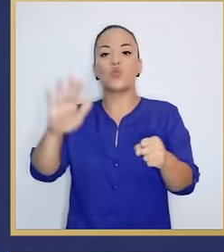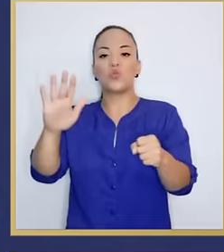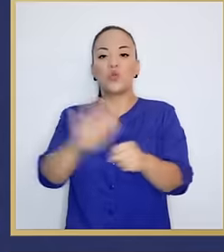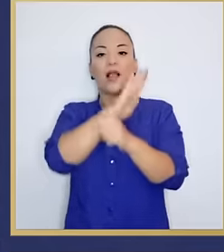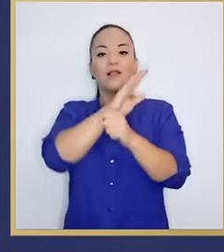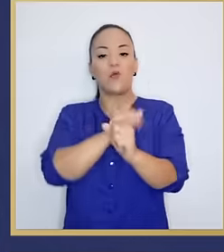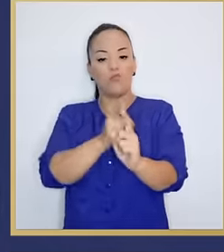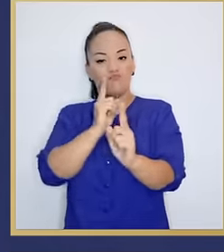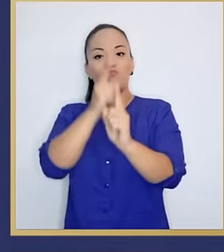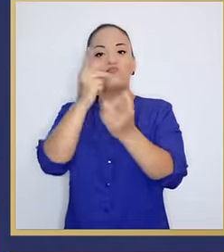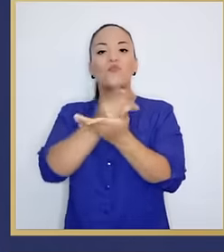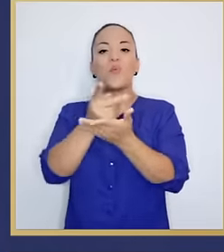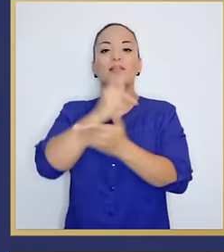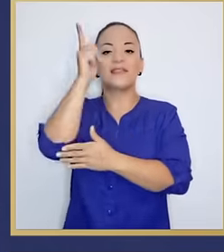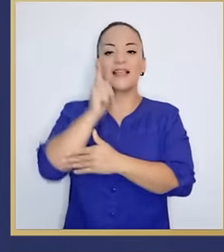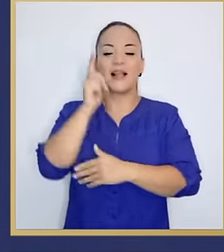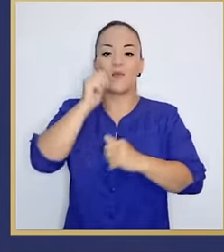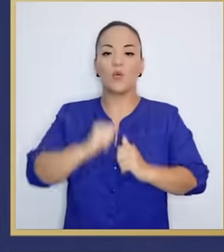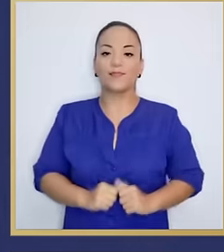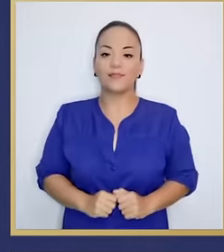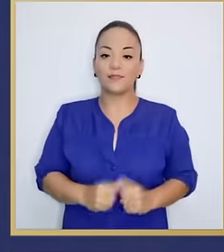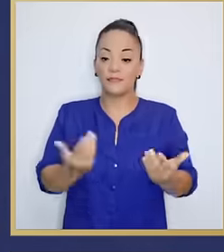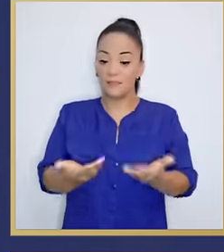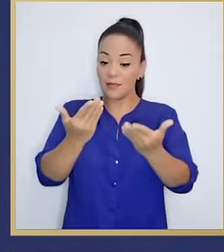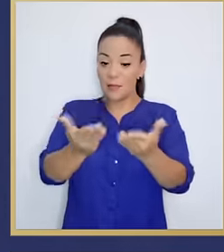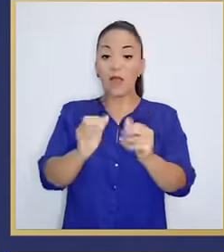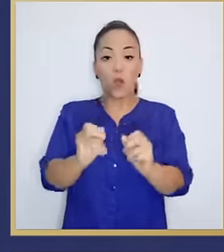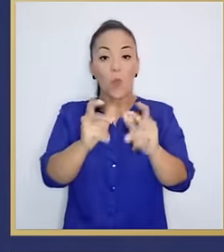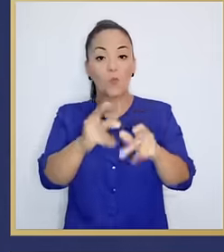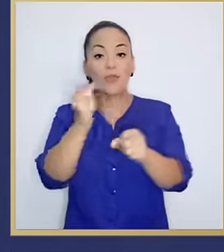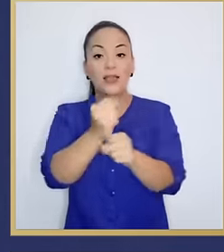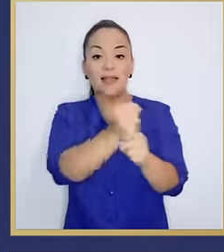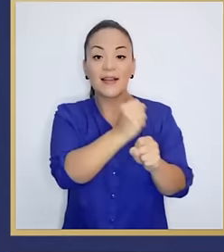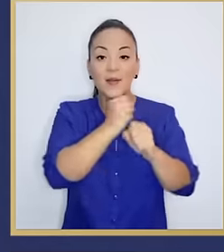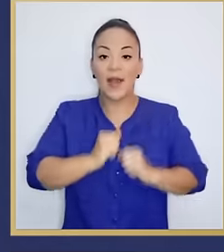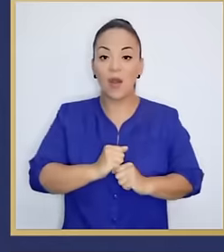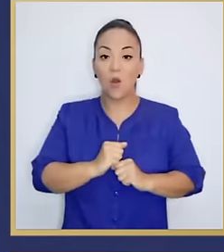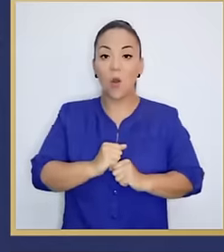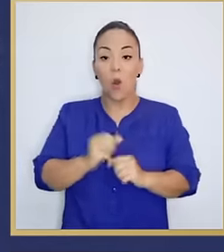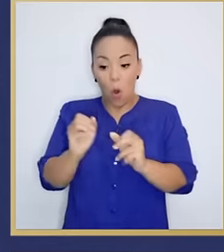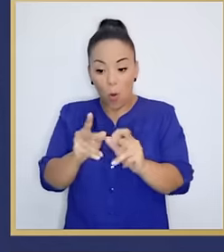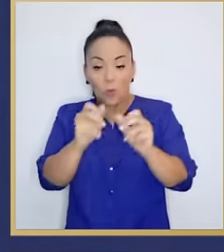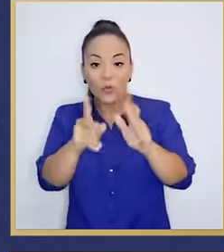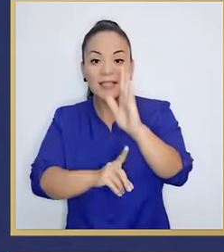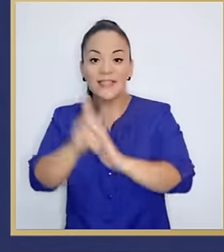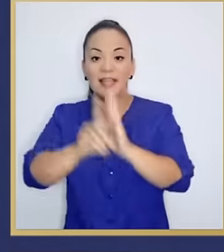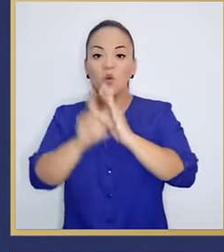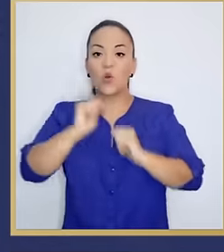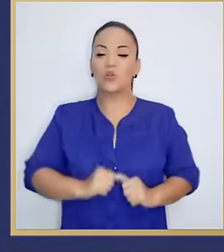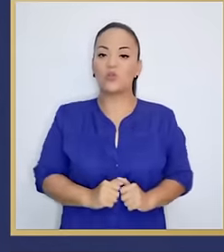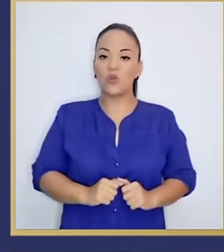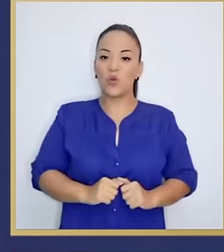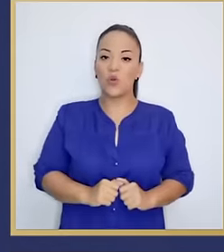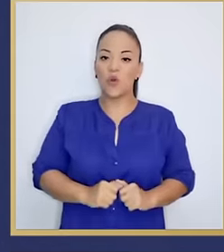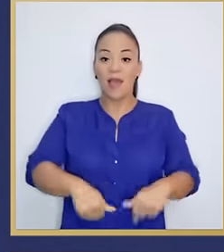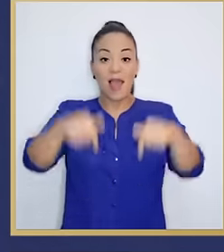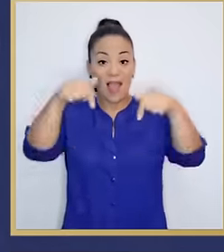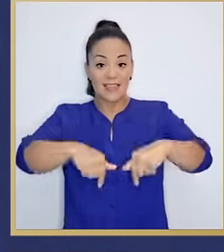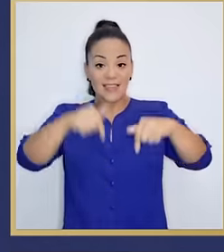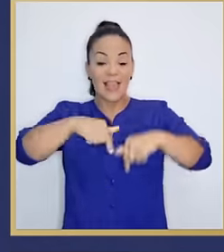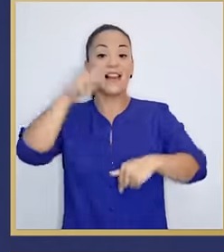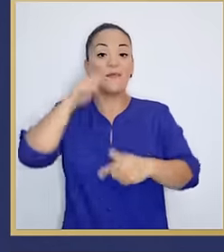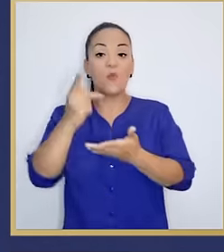con generar oportunidades de empleo y de desarrollo. El Limón no hace